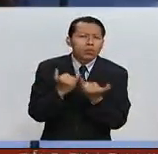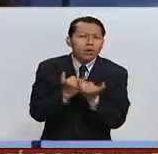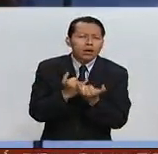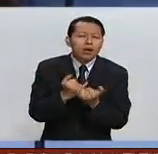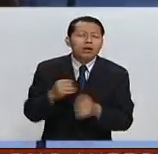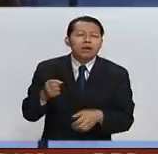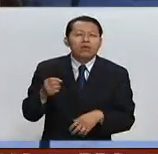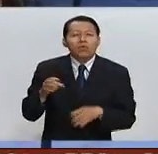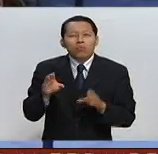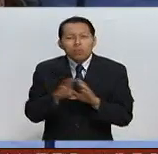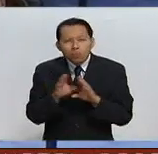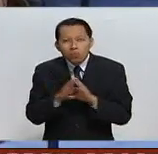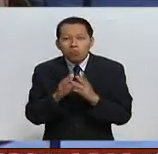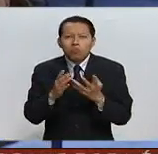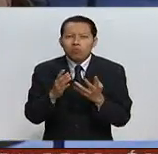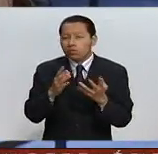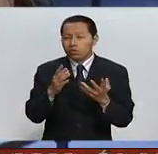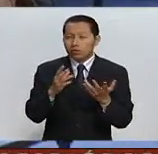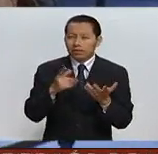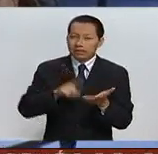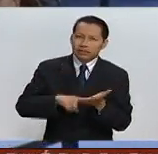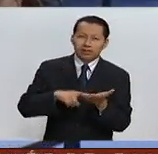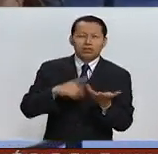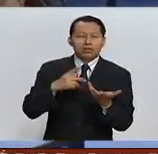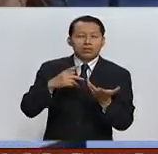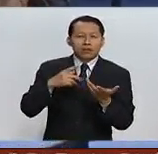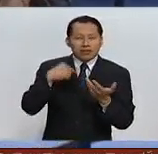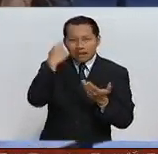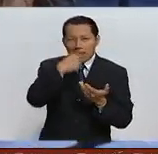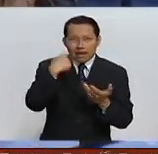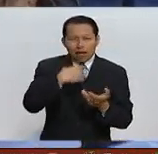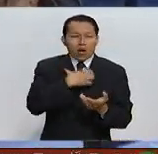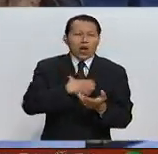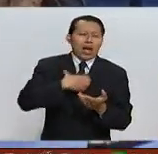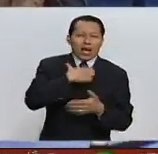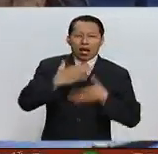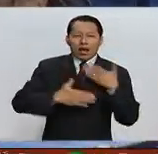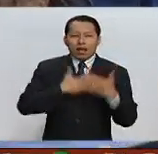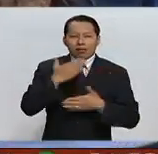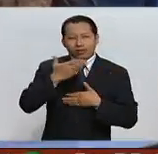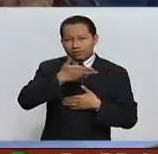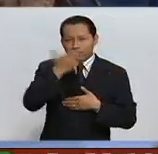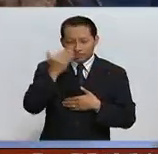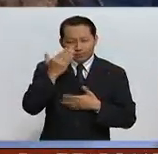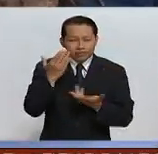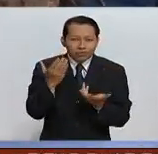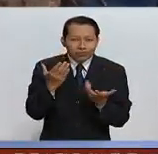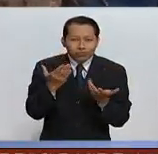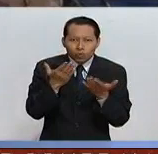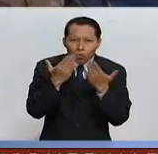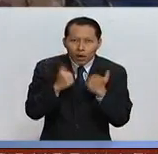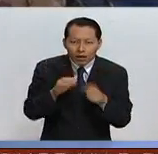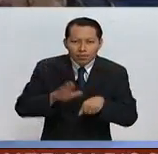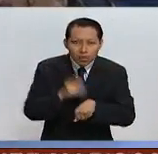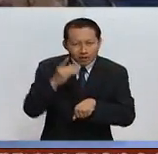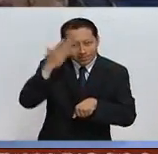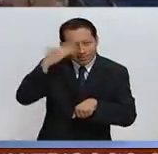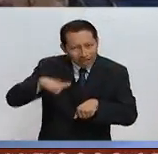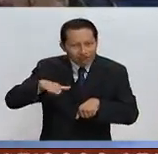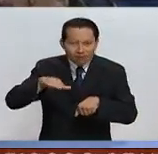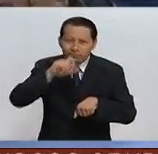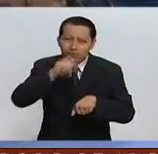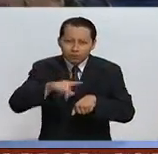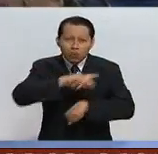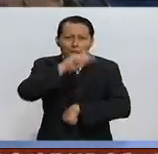sombría, no hay festejo, no hay júbilo en su cara porque sabe que el país está dividido, pero de alguna manera dice Reino Unido